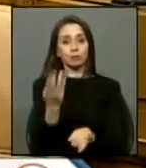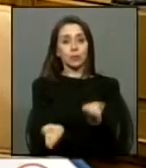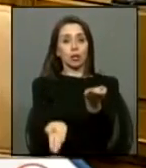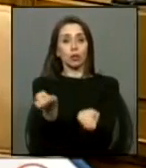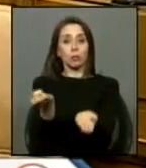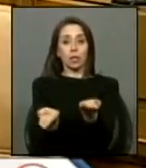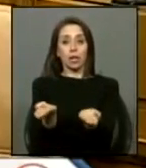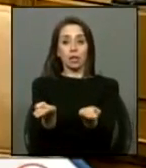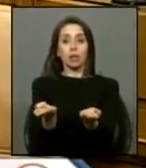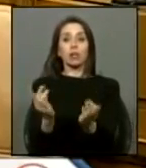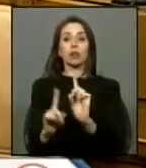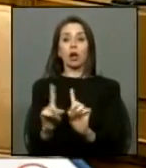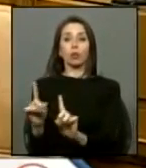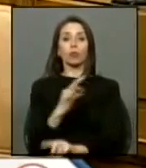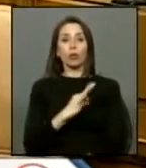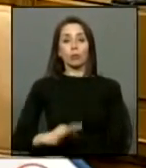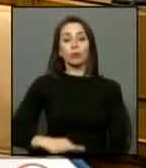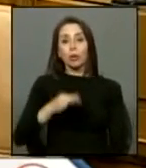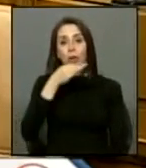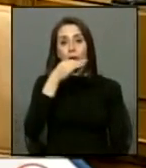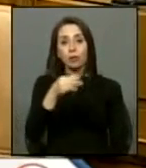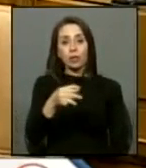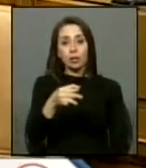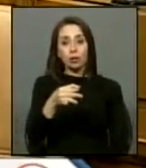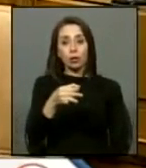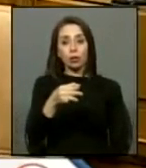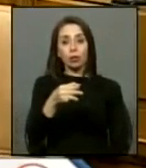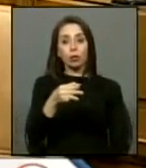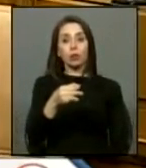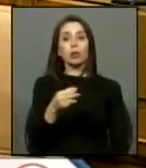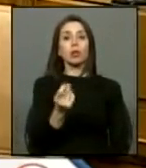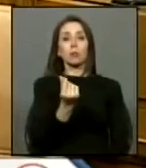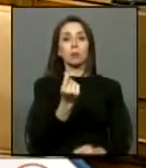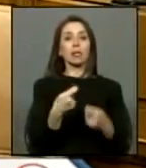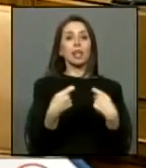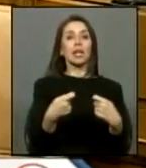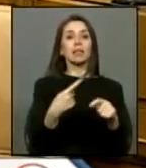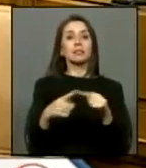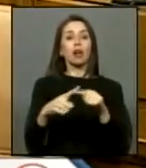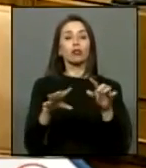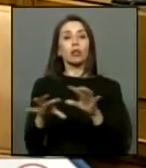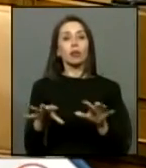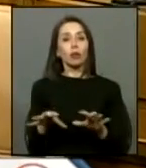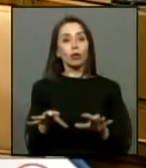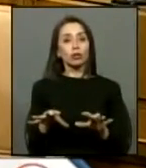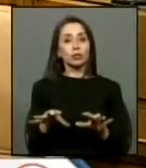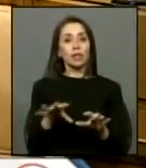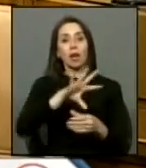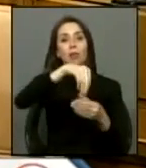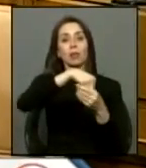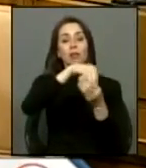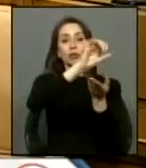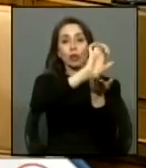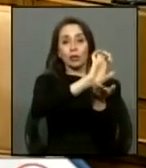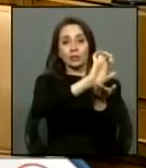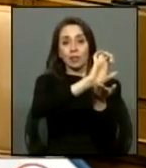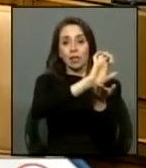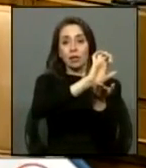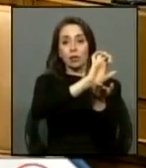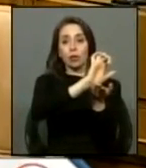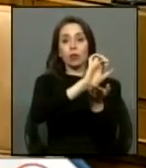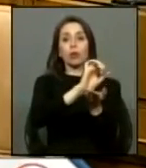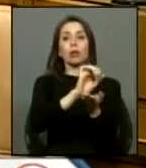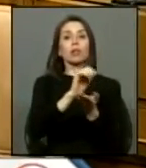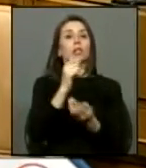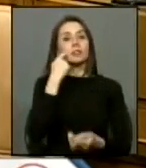como dijeron algunos diputados porque hay que gastar la plata en otros fines dentro del estado realmente no está